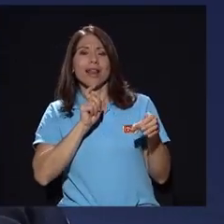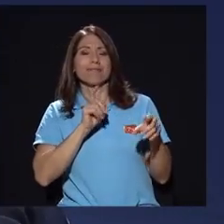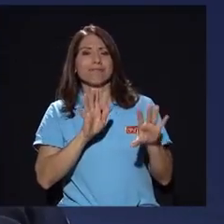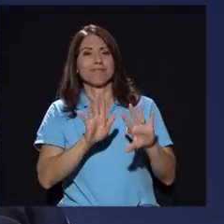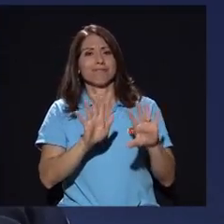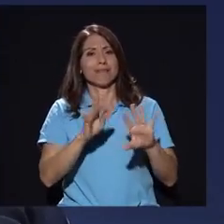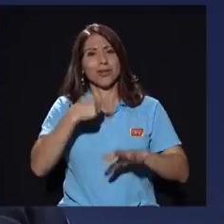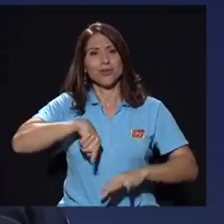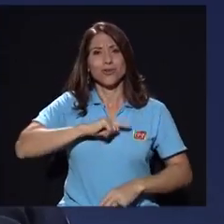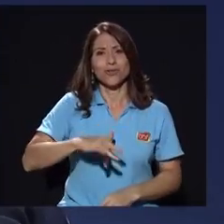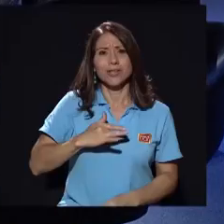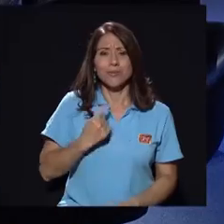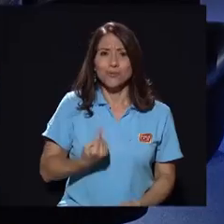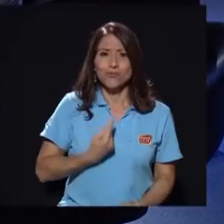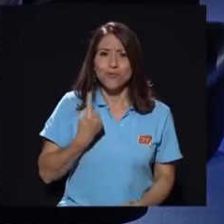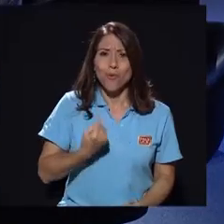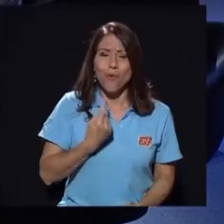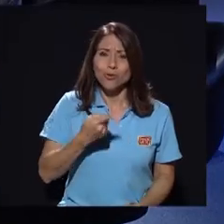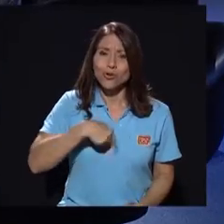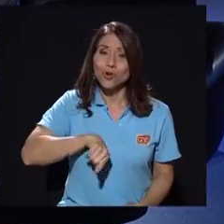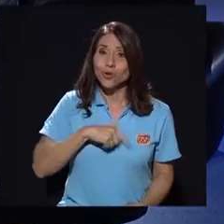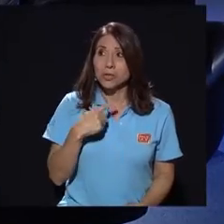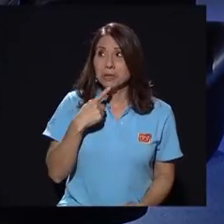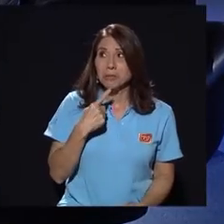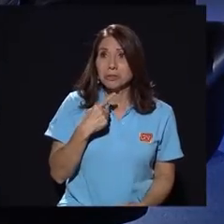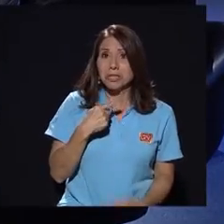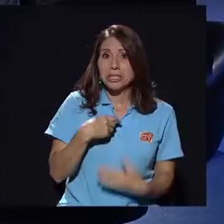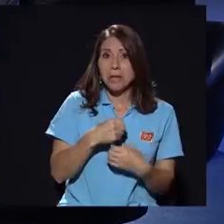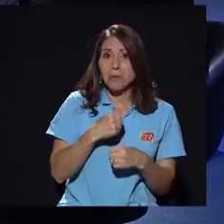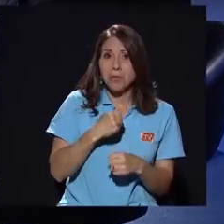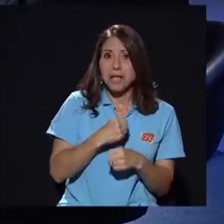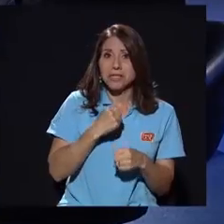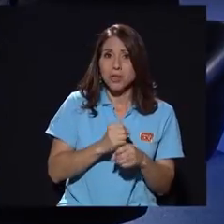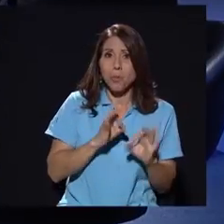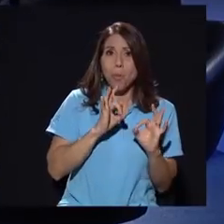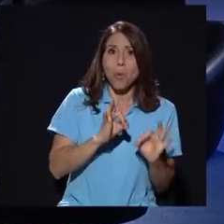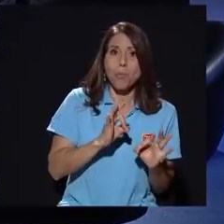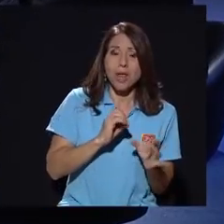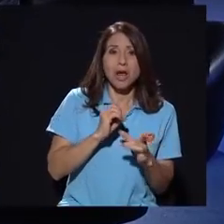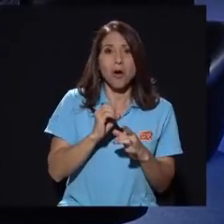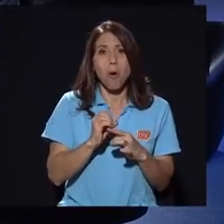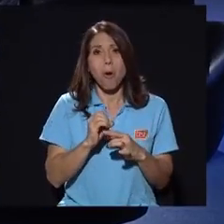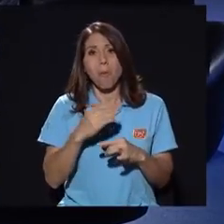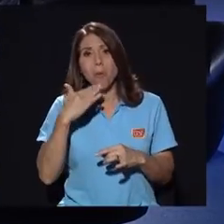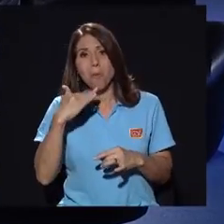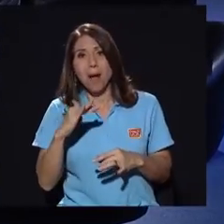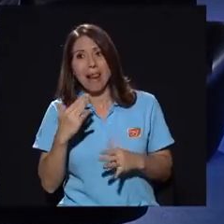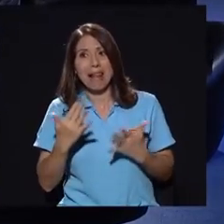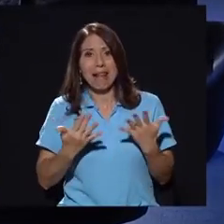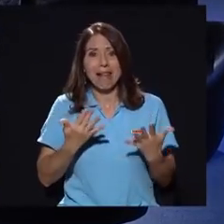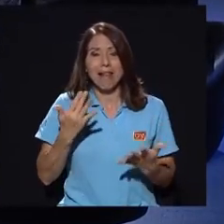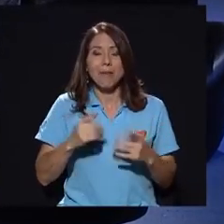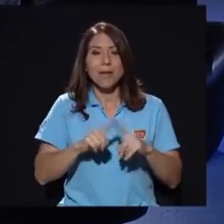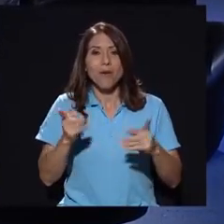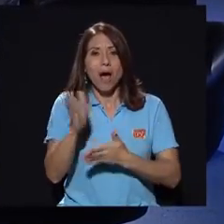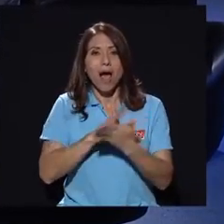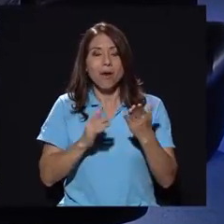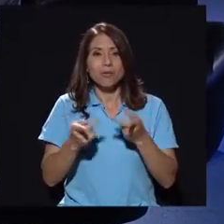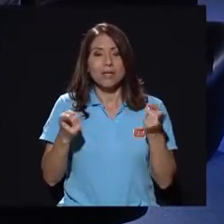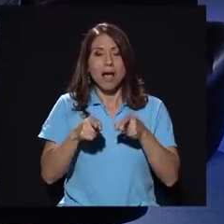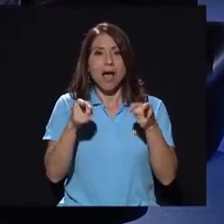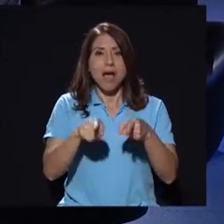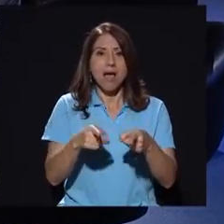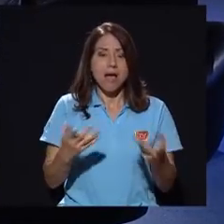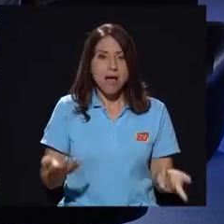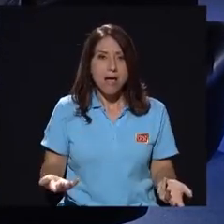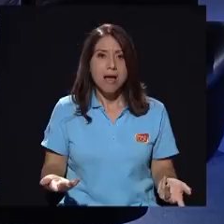solos completamente y decíamos, bueno, o lo estamos haciendo muy bien o lo estamos haciendo muy mal, pero algo está sucediendo. Y